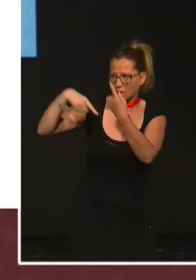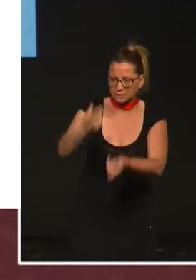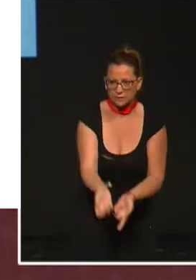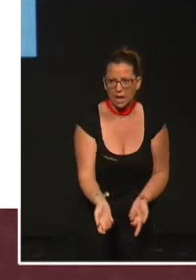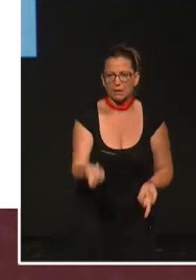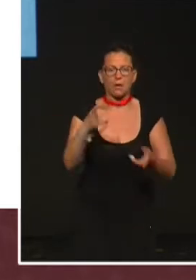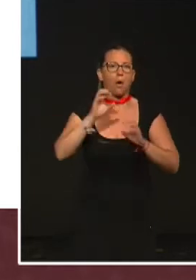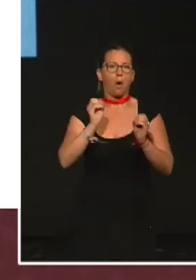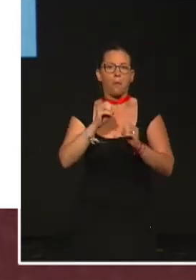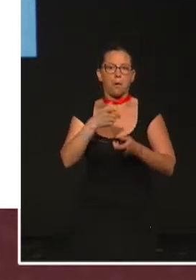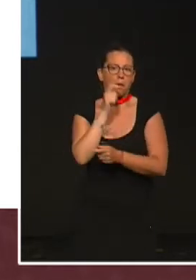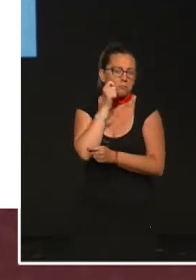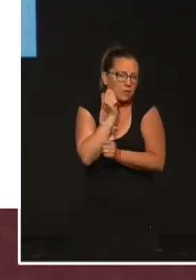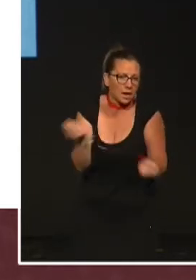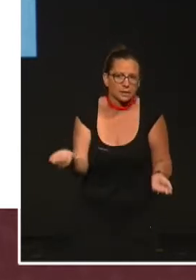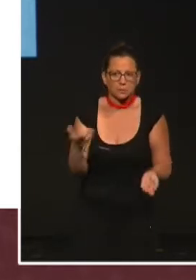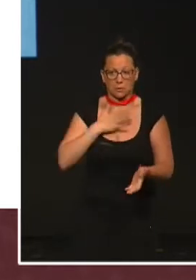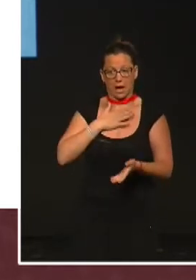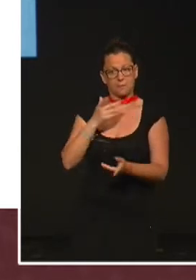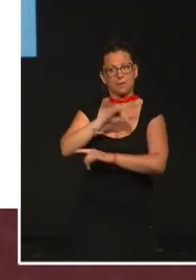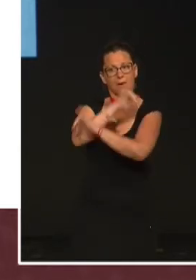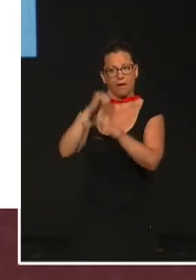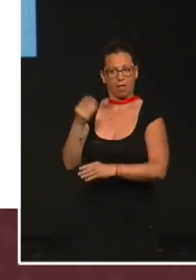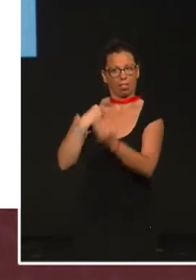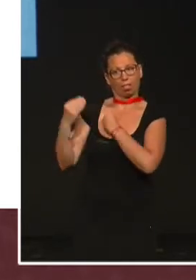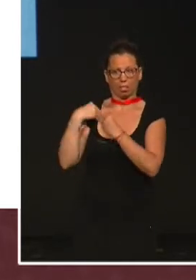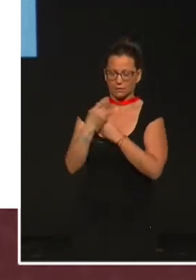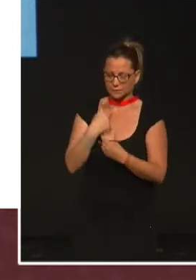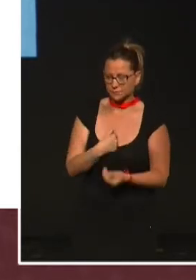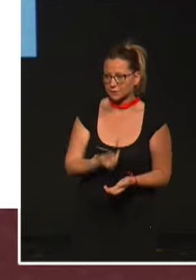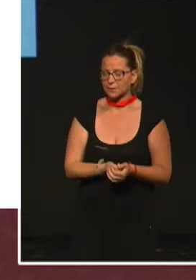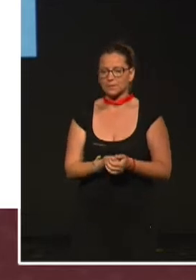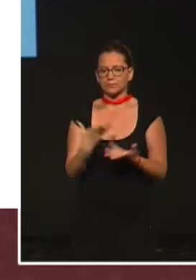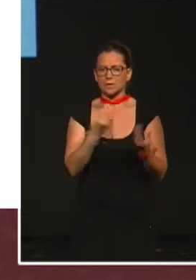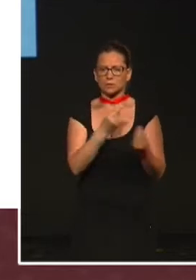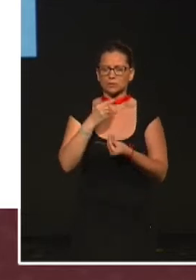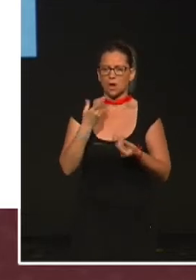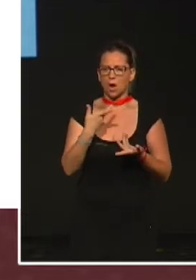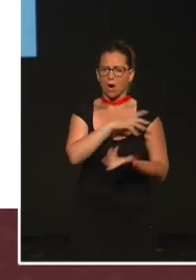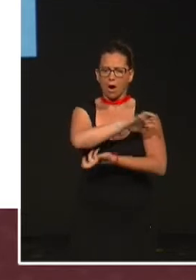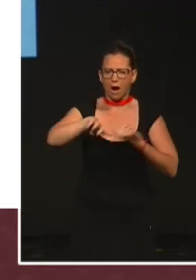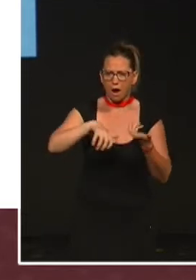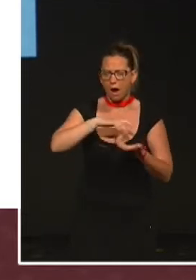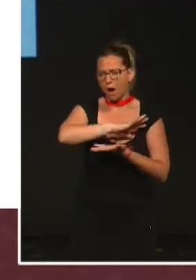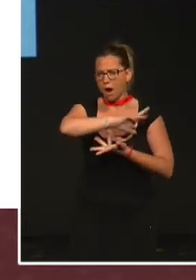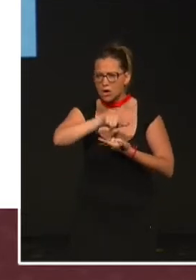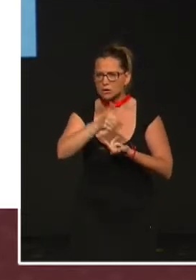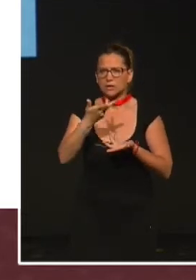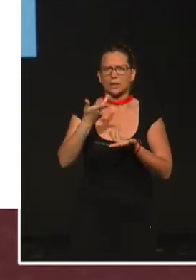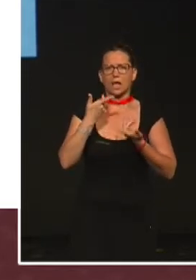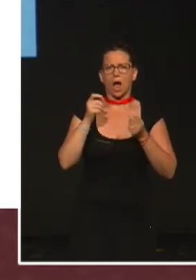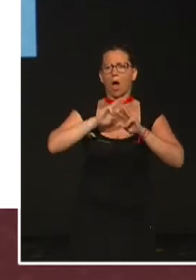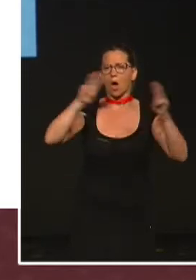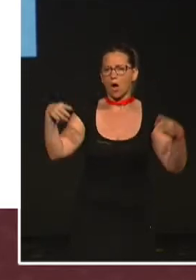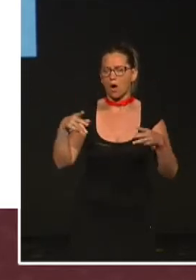felicita mucha gente. Y también aprovecha muchos medios de comunicación, redes sociales, para recordar